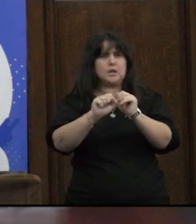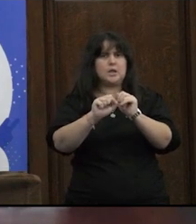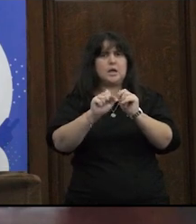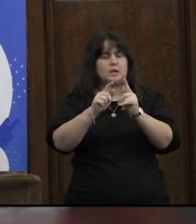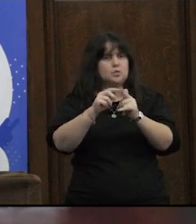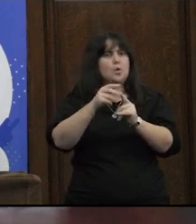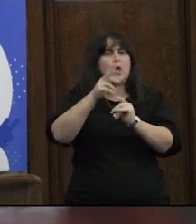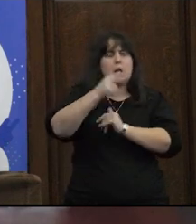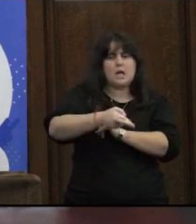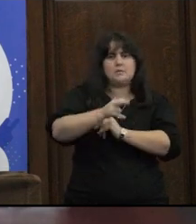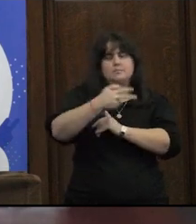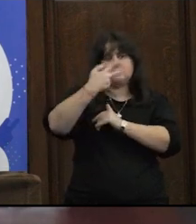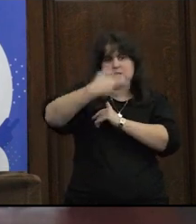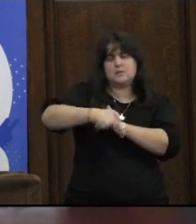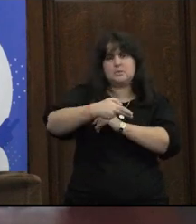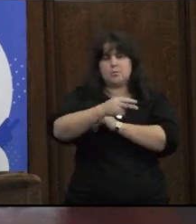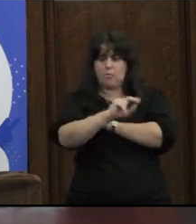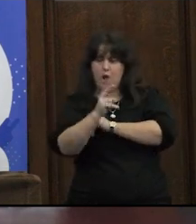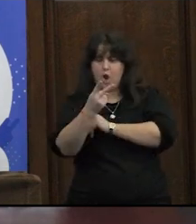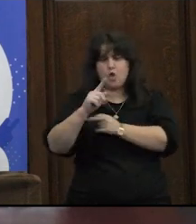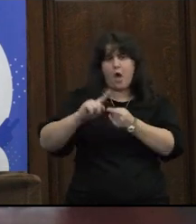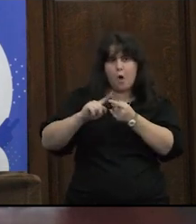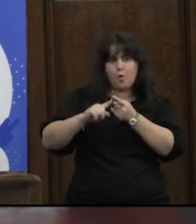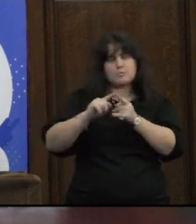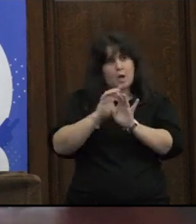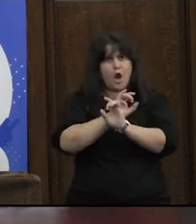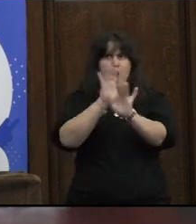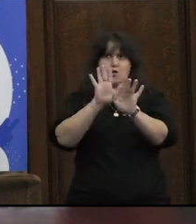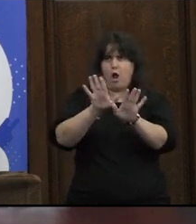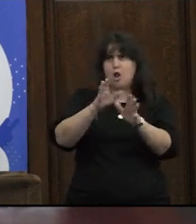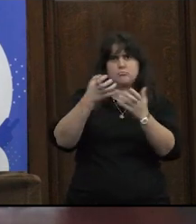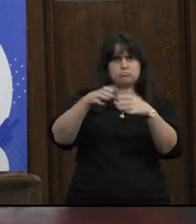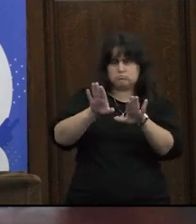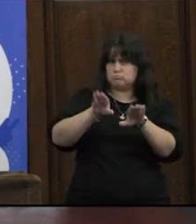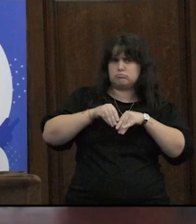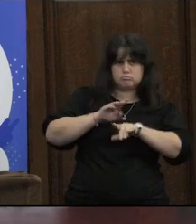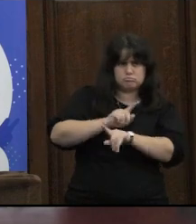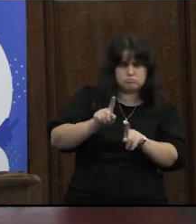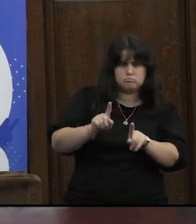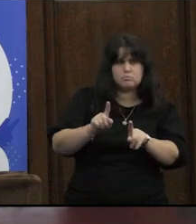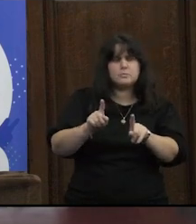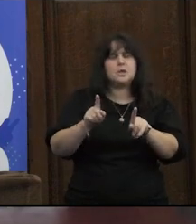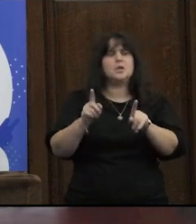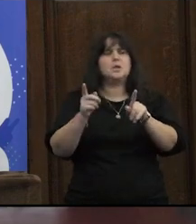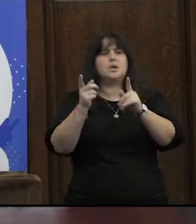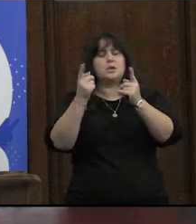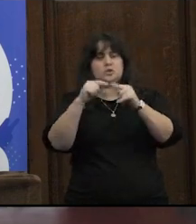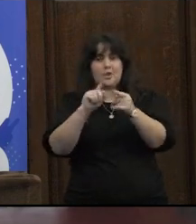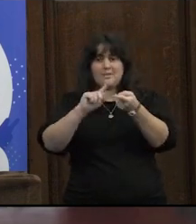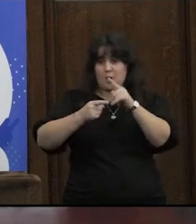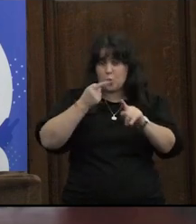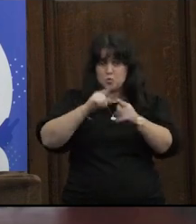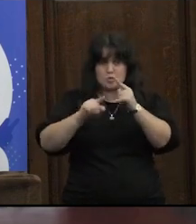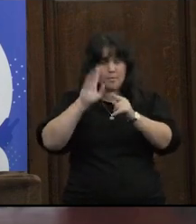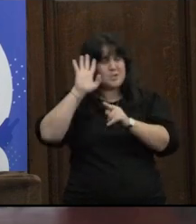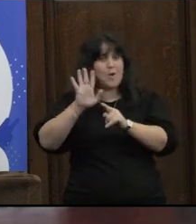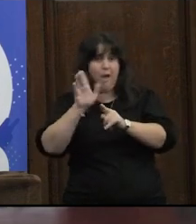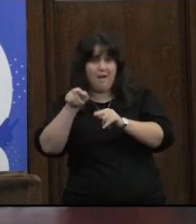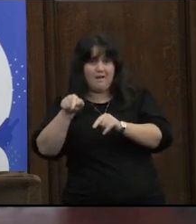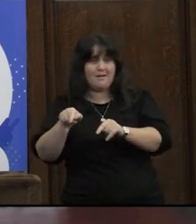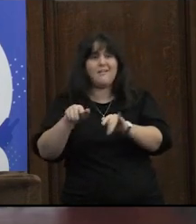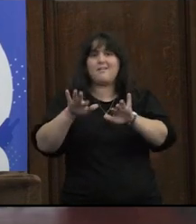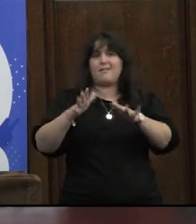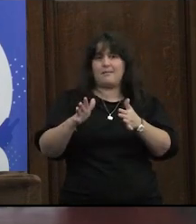taxativo y que puede tener claridad de lo que quiero y decir que no entonces la discusión con el